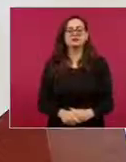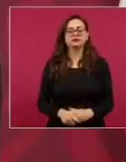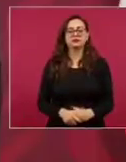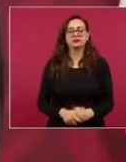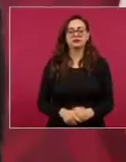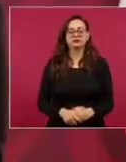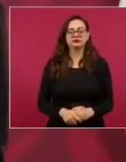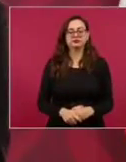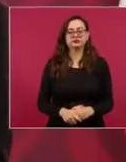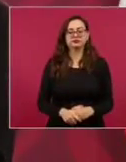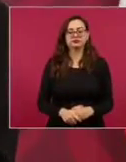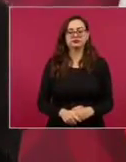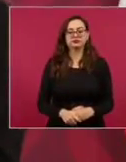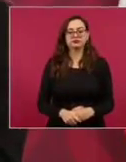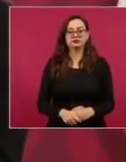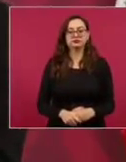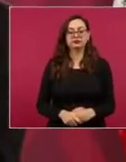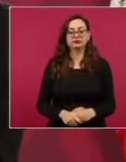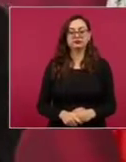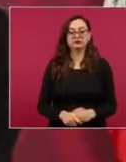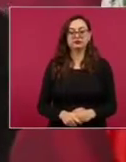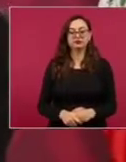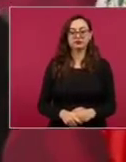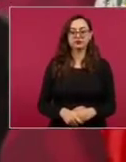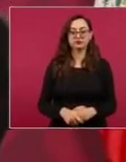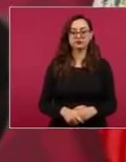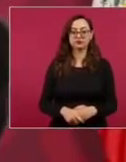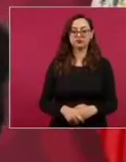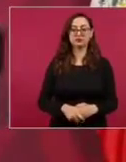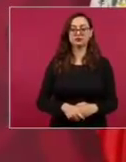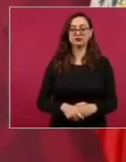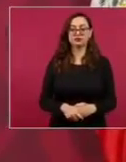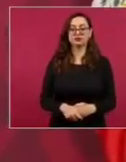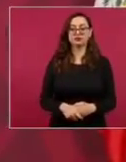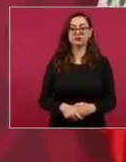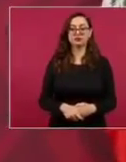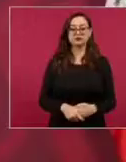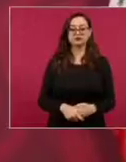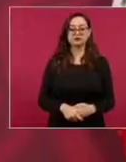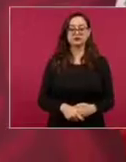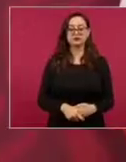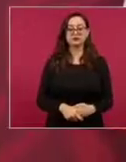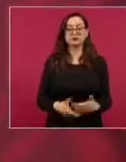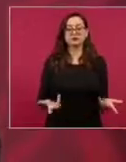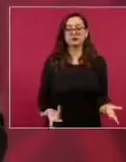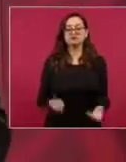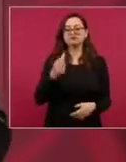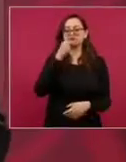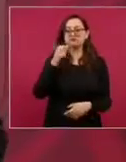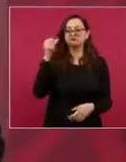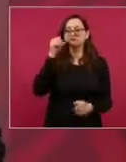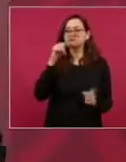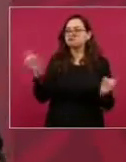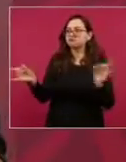Ayer que pasaron estos hechos, pues yo lo que